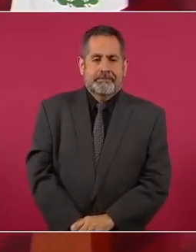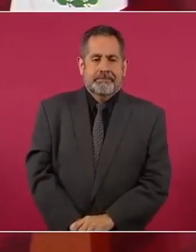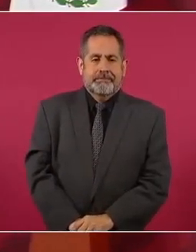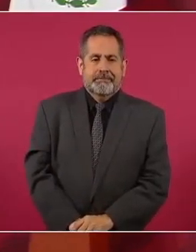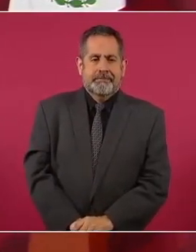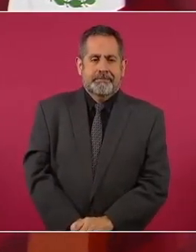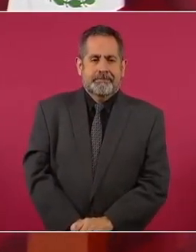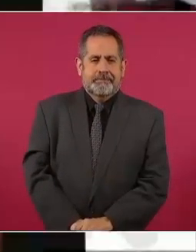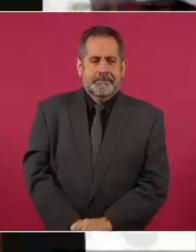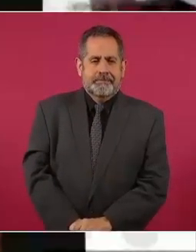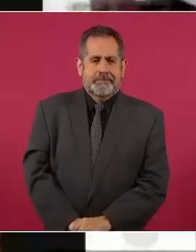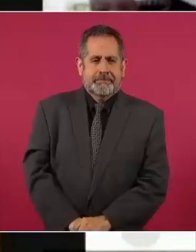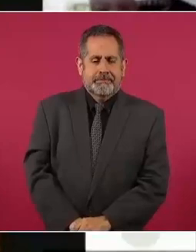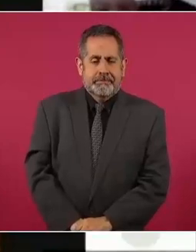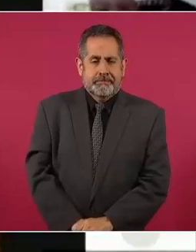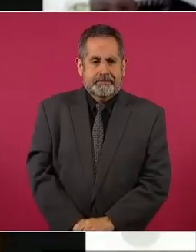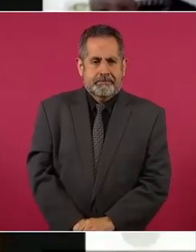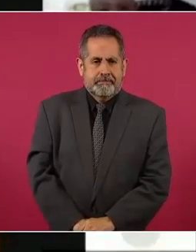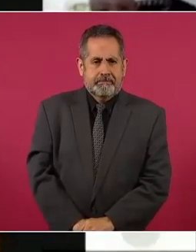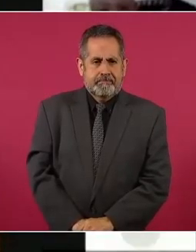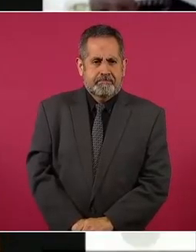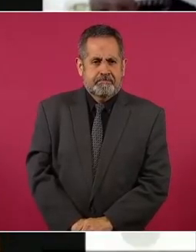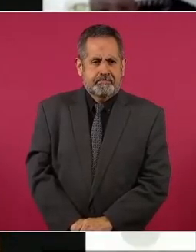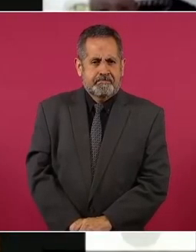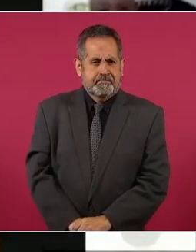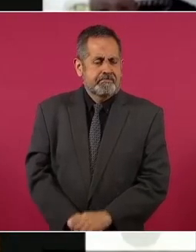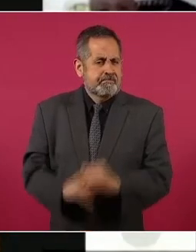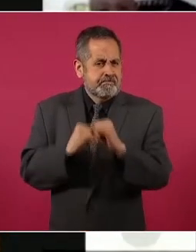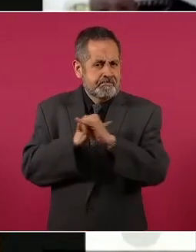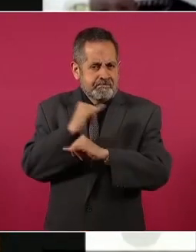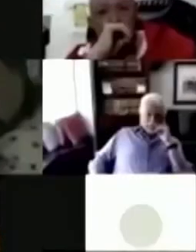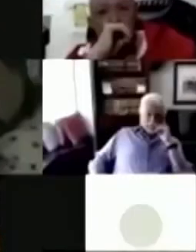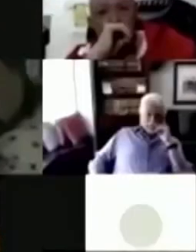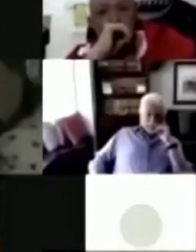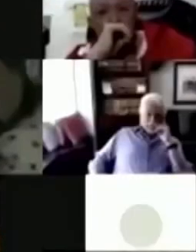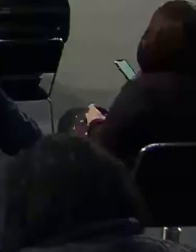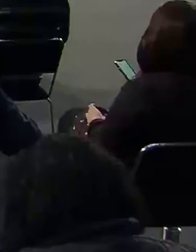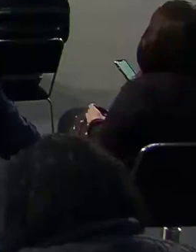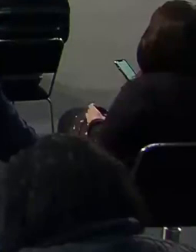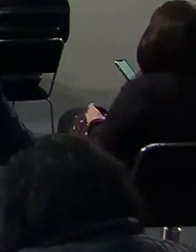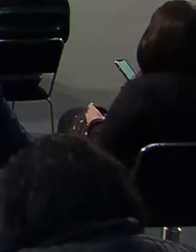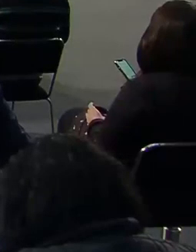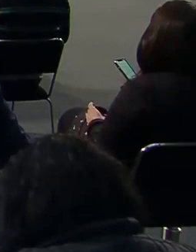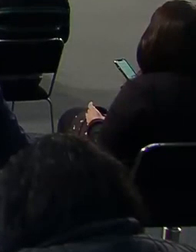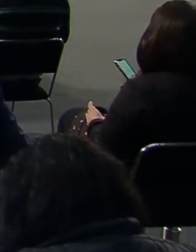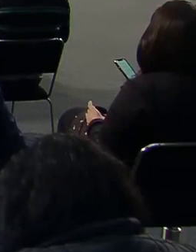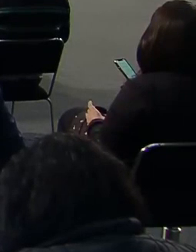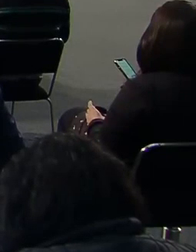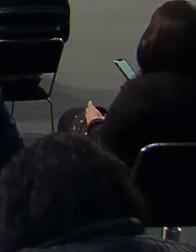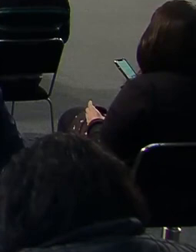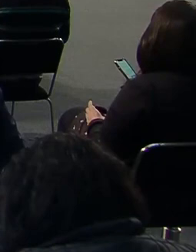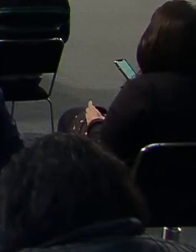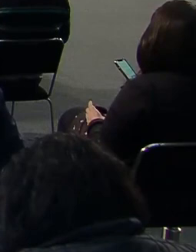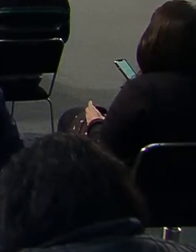de prensa nacional o internacional que defienda lo que está haciendo. Es muy cierto.